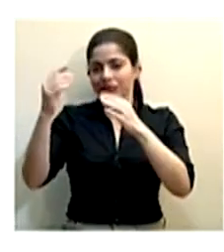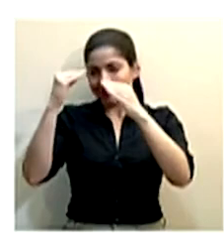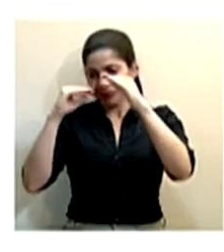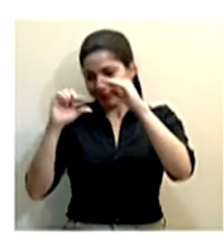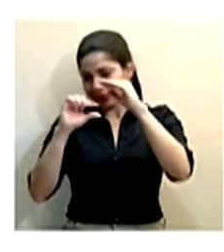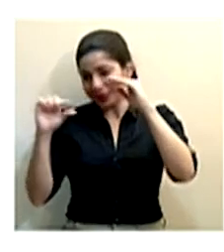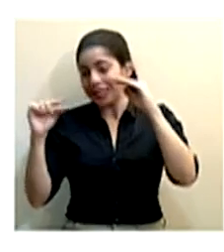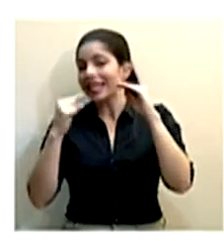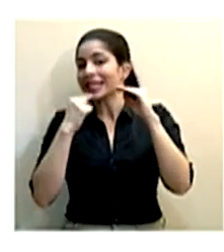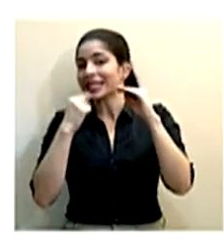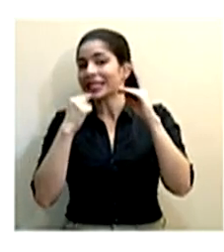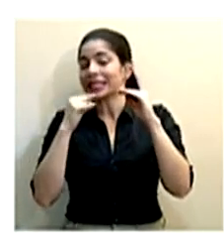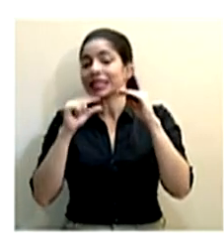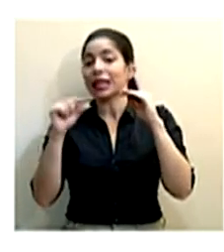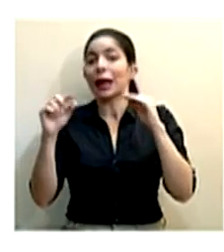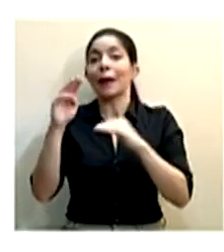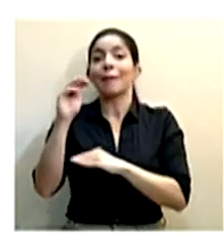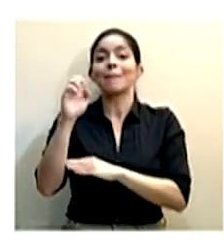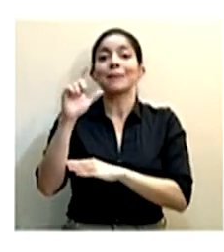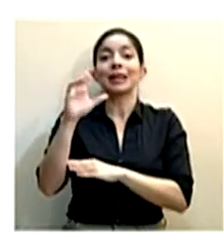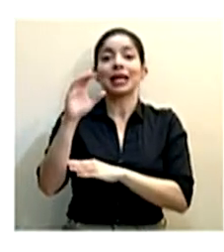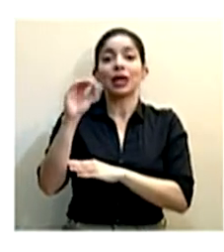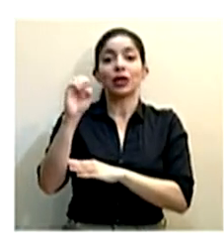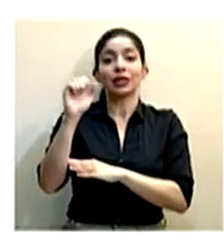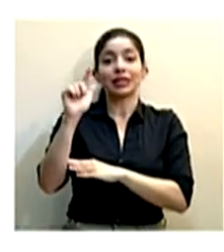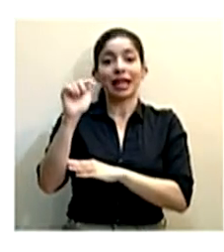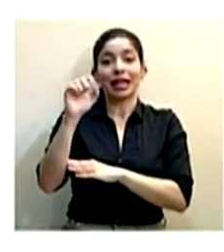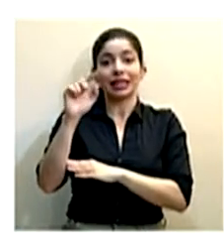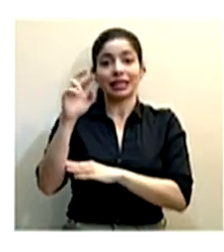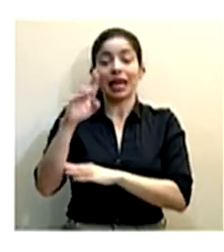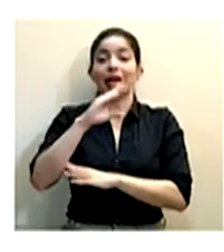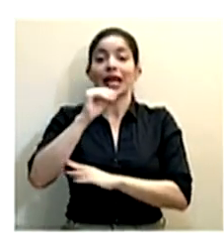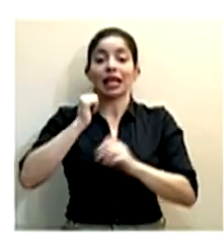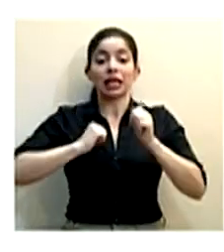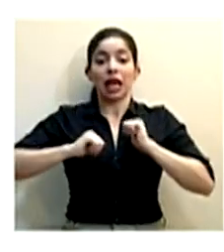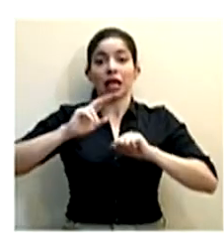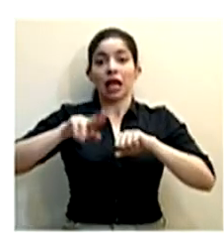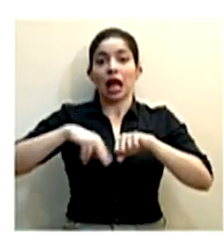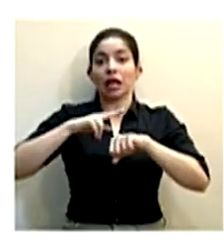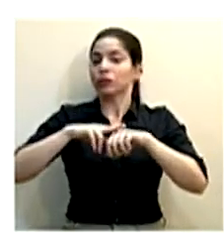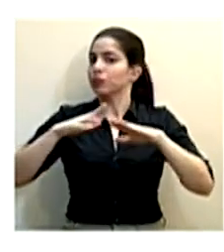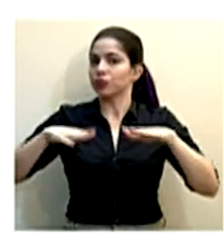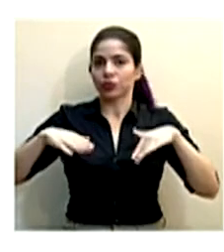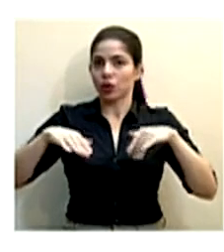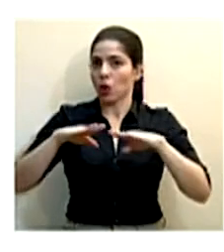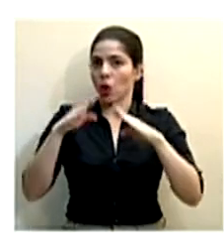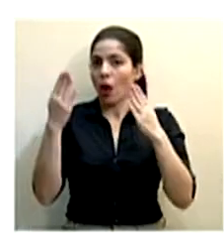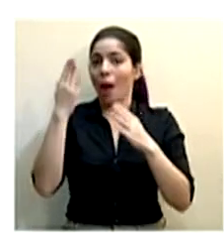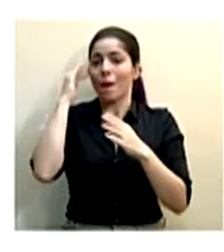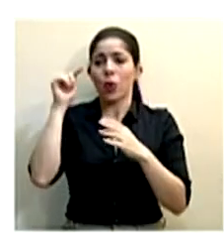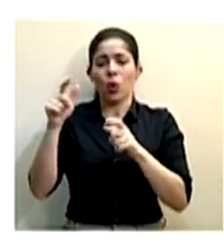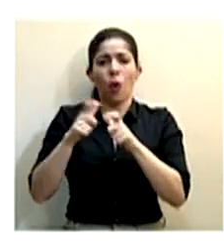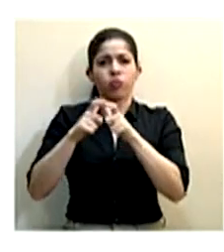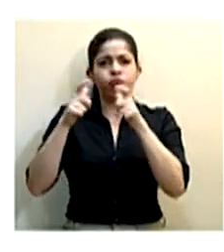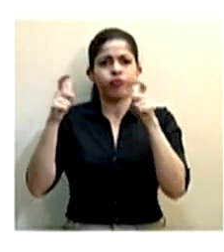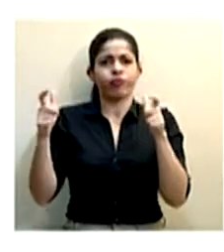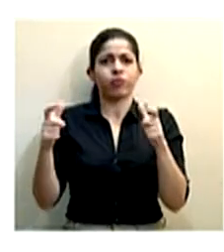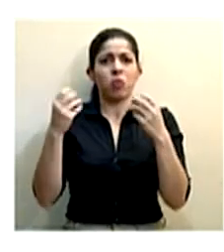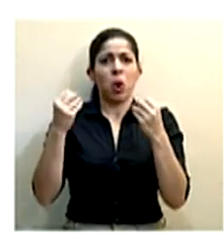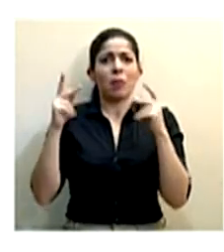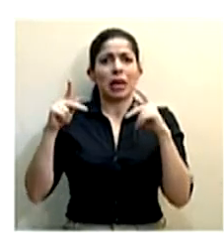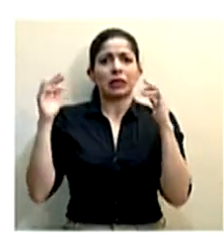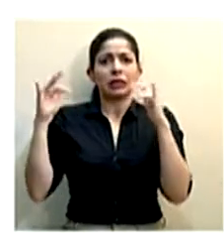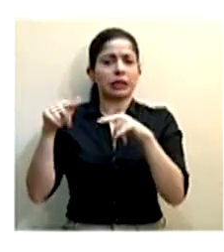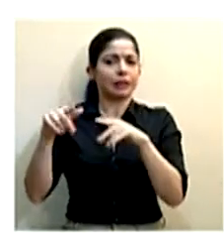en donde indica que el Melico Salazar y el Teatro Nacional todavía no quedarían habilitados por la gran cantidad de personas que se